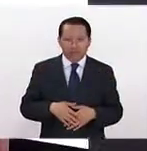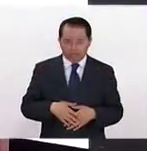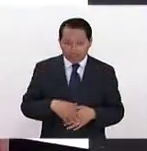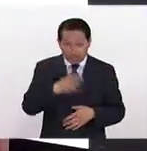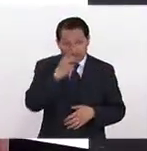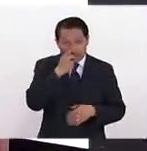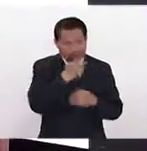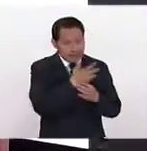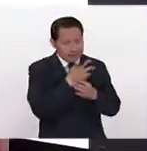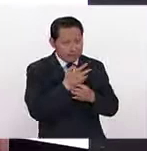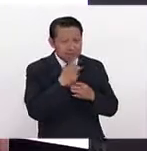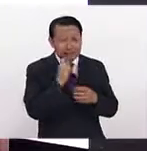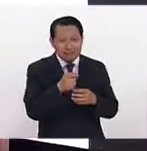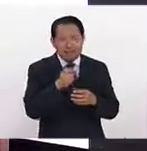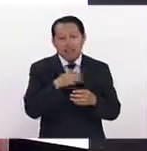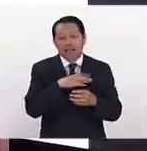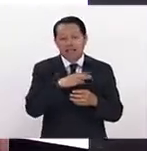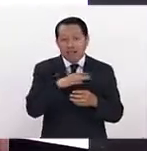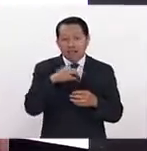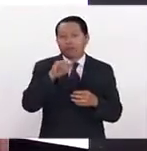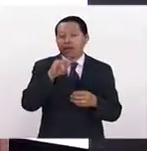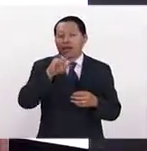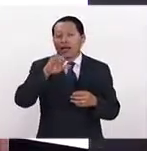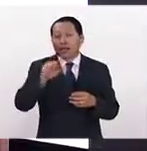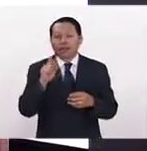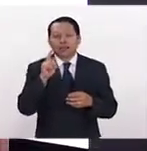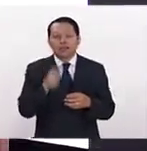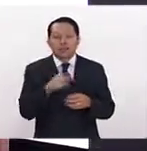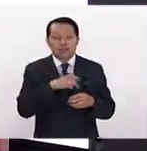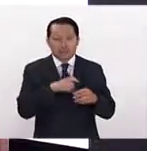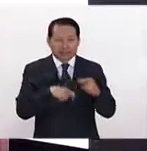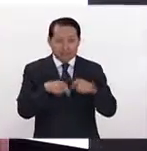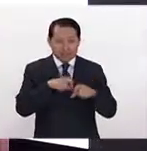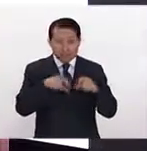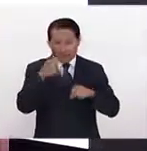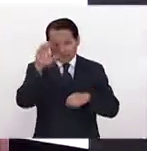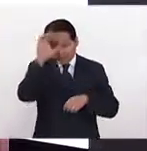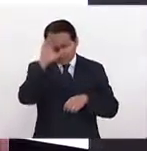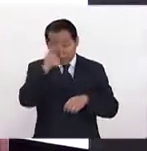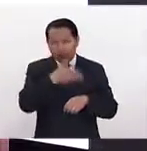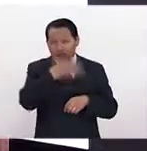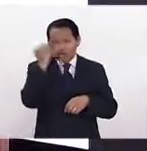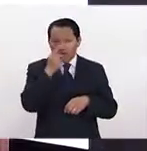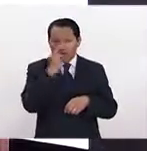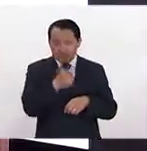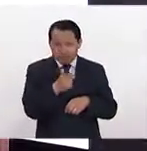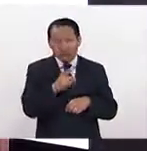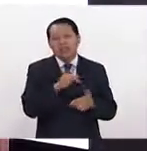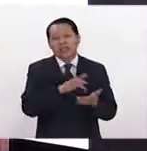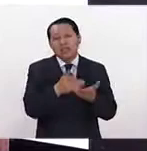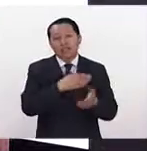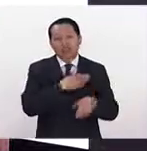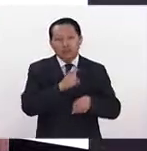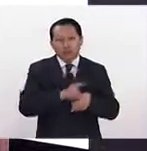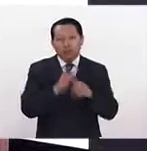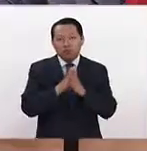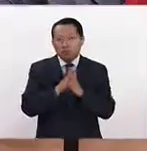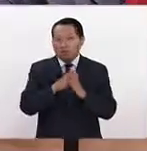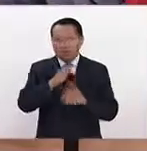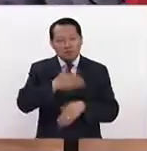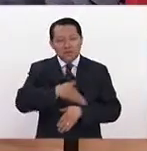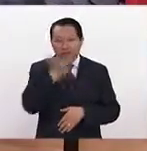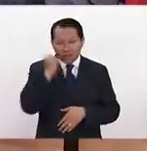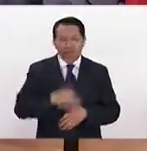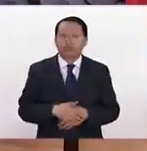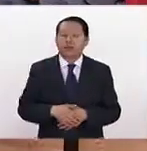maestría en química científica del No Me Preguntes, pero no saben decir gracias, buenos días y por favor. Y luego la etapa